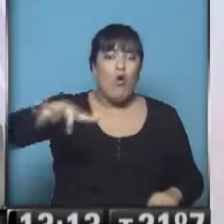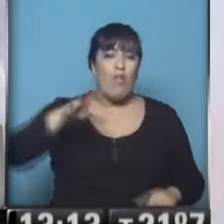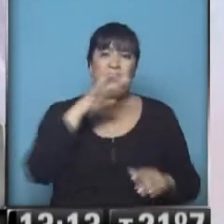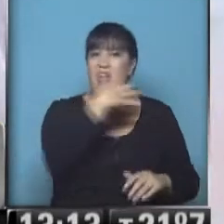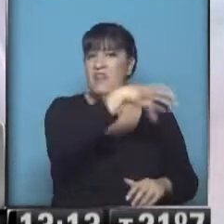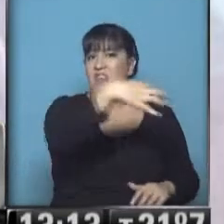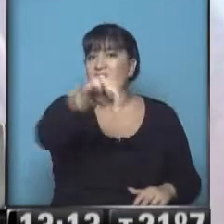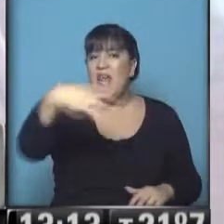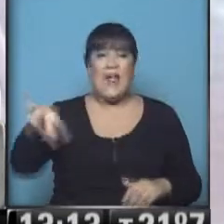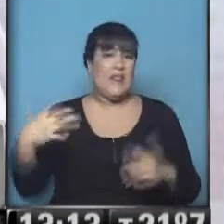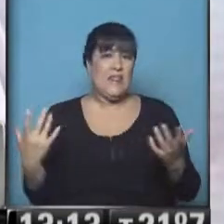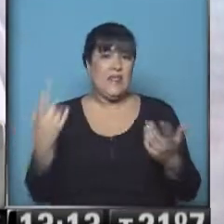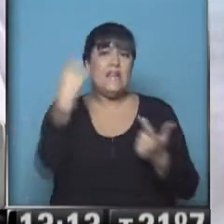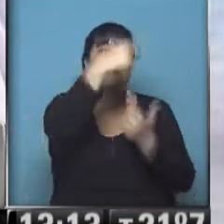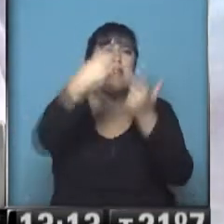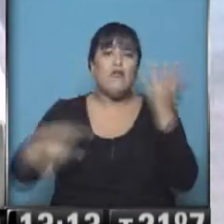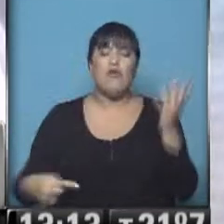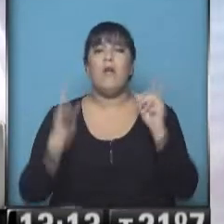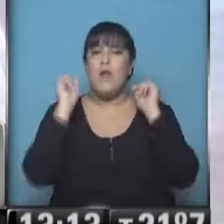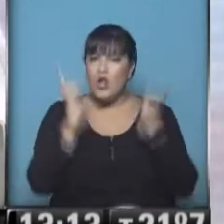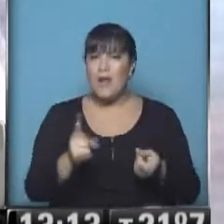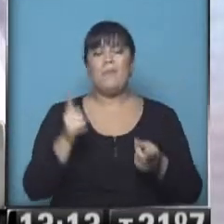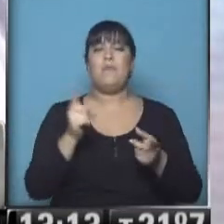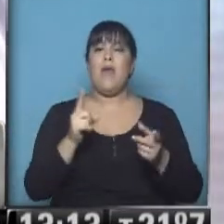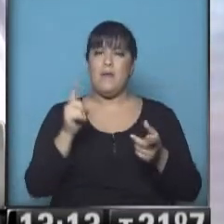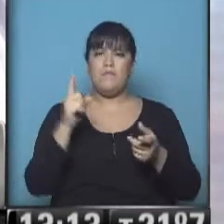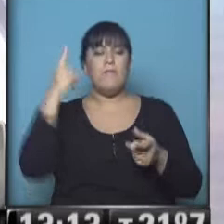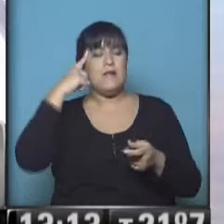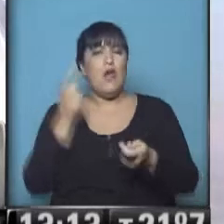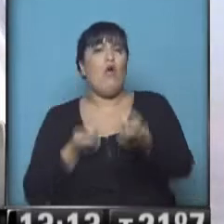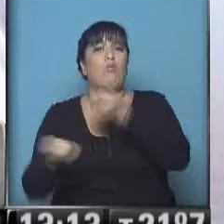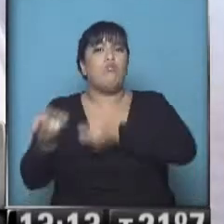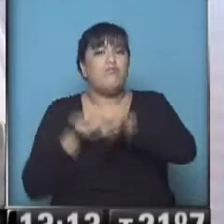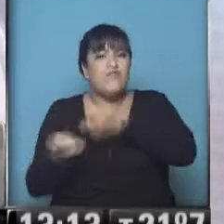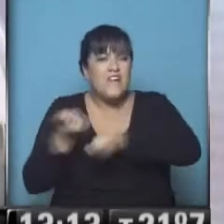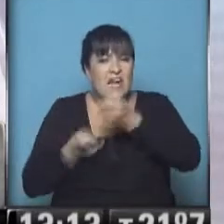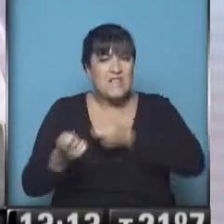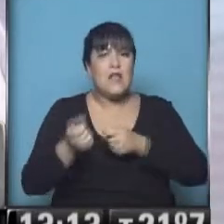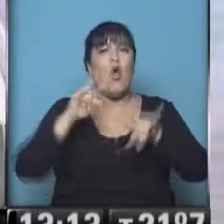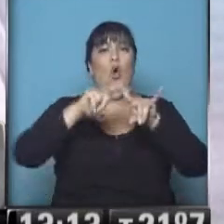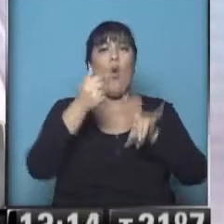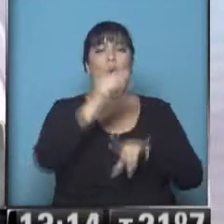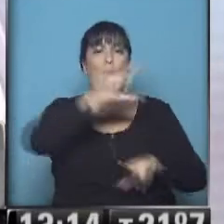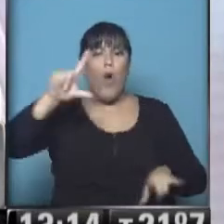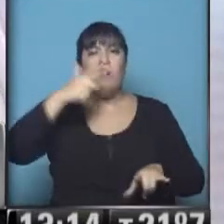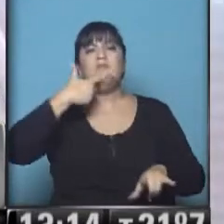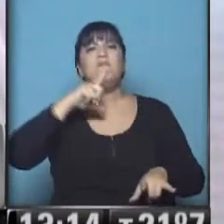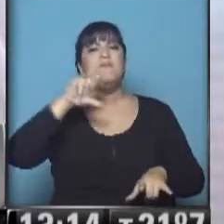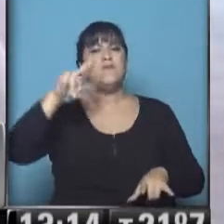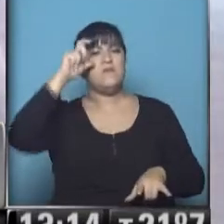rubros pero que particularmente también del mundo financiero, Wall Street está aquí, claro, van a seguir pormenorizadamente